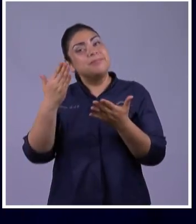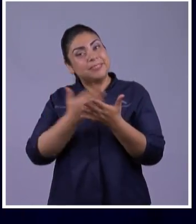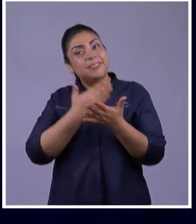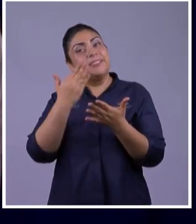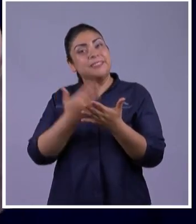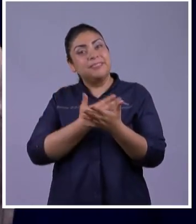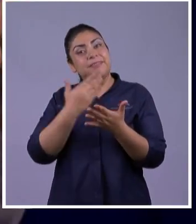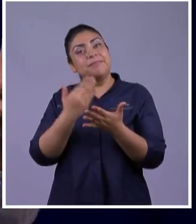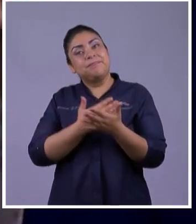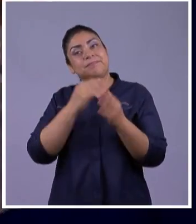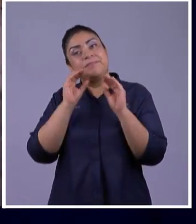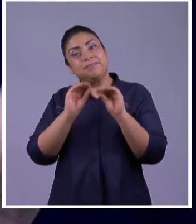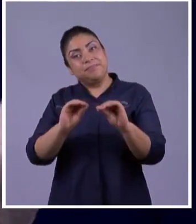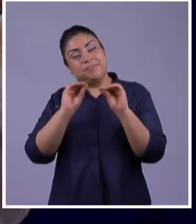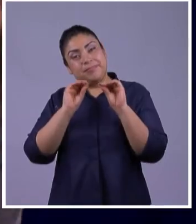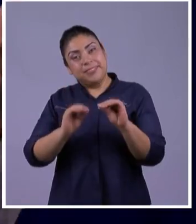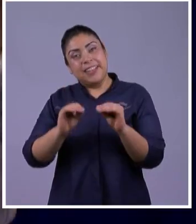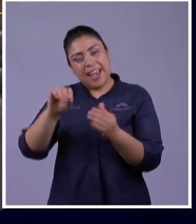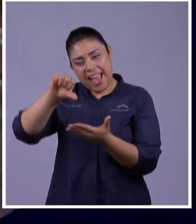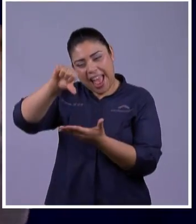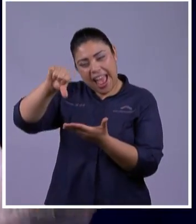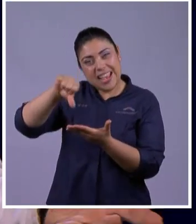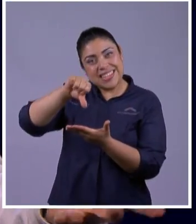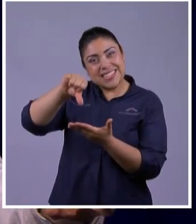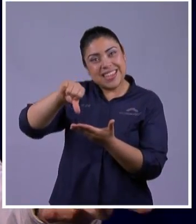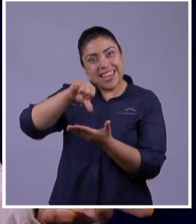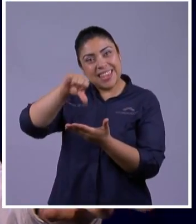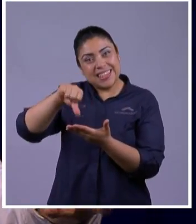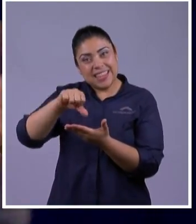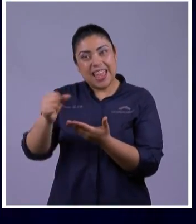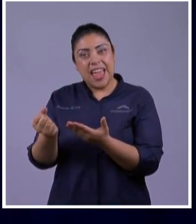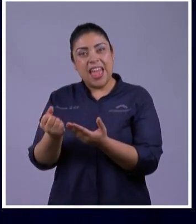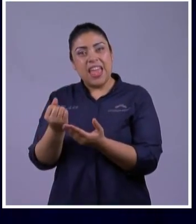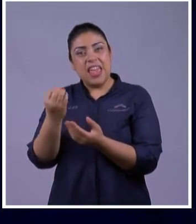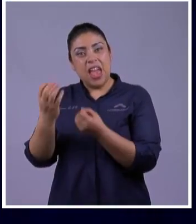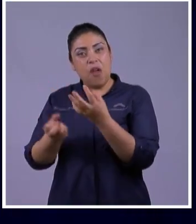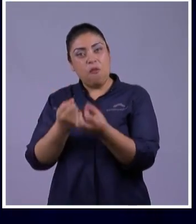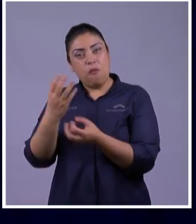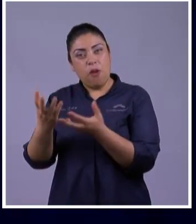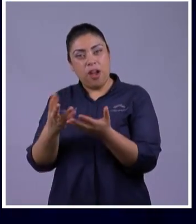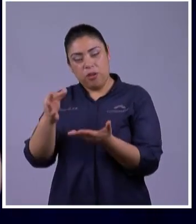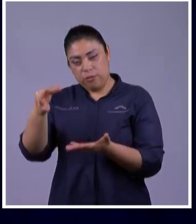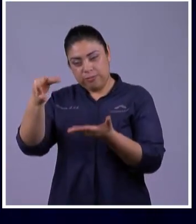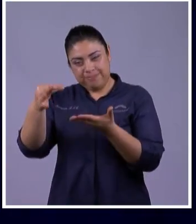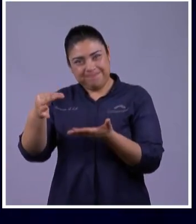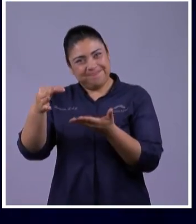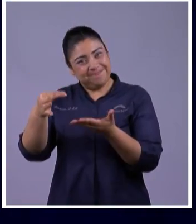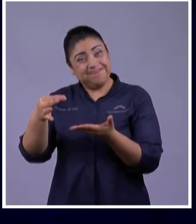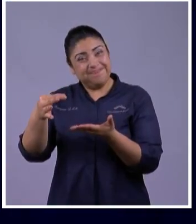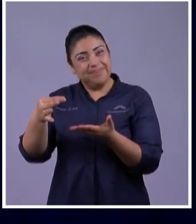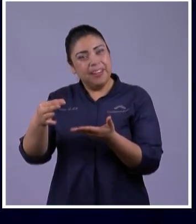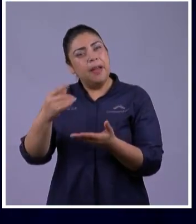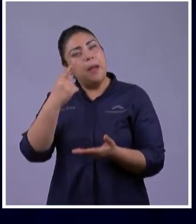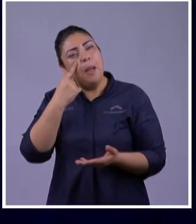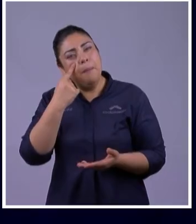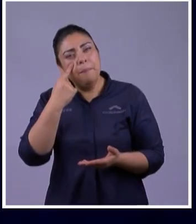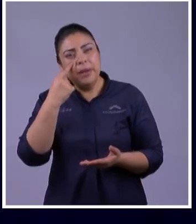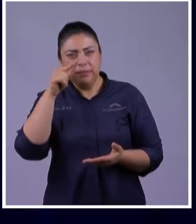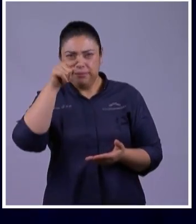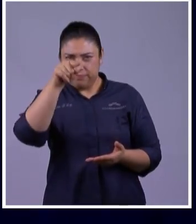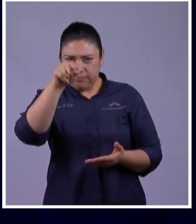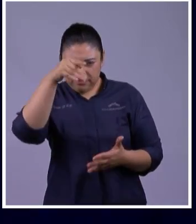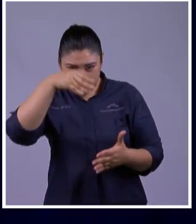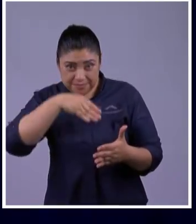en las lámparas de las diez vírgenes que esperan la venida de su señor entonces dentro de ti y dentro de mí